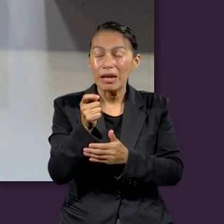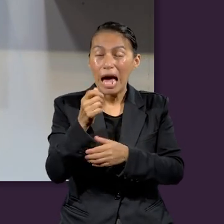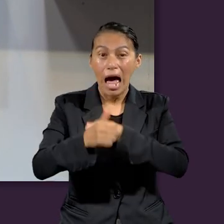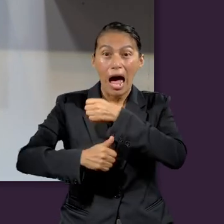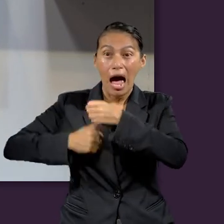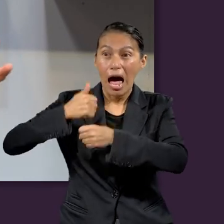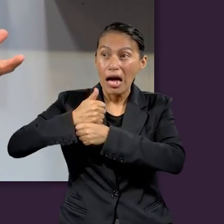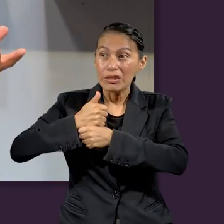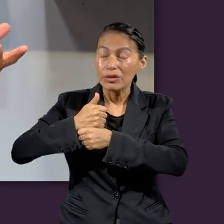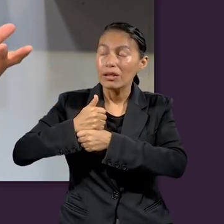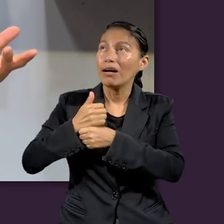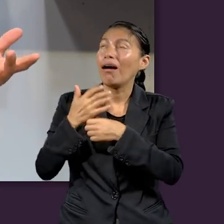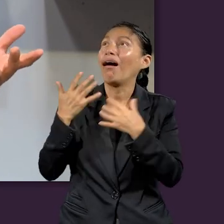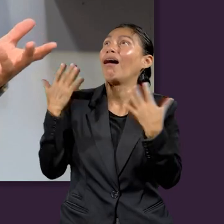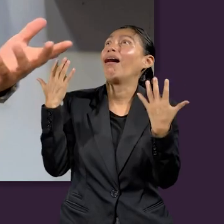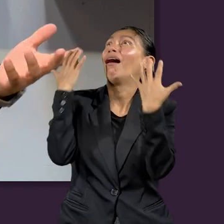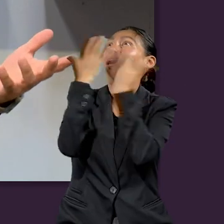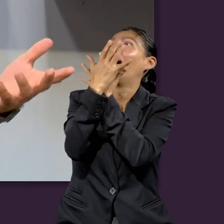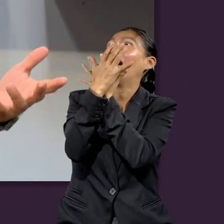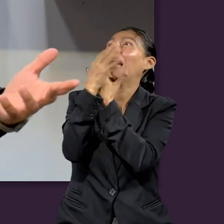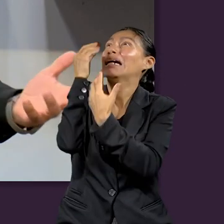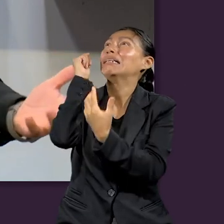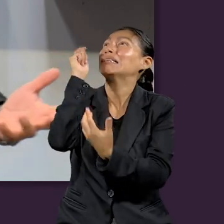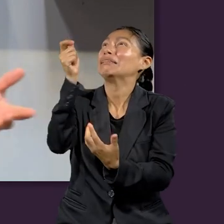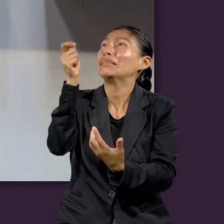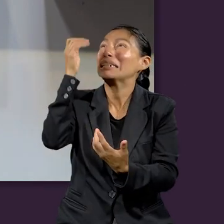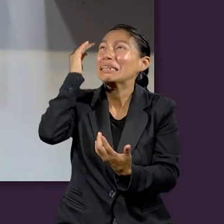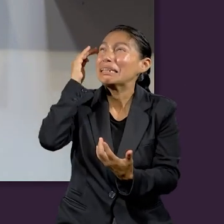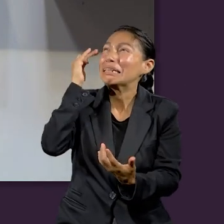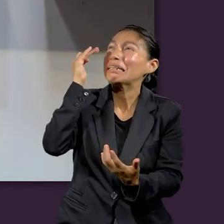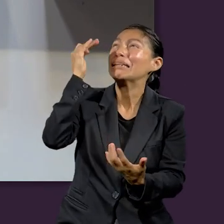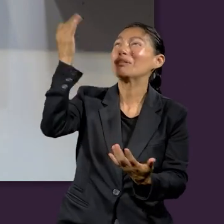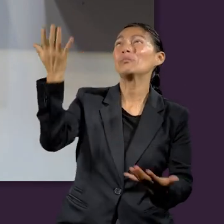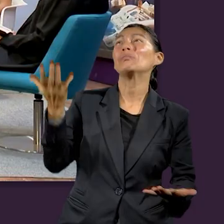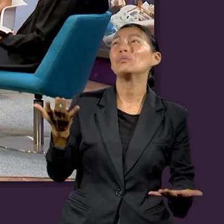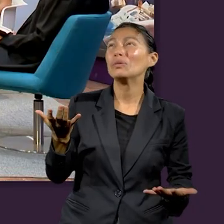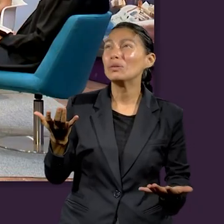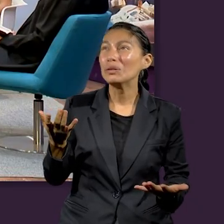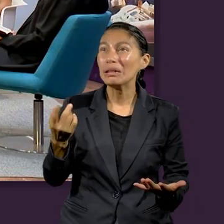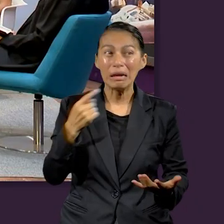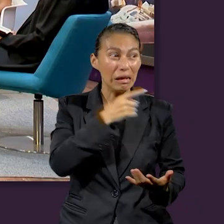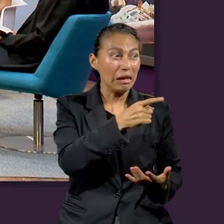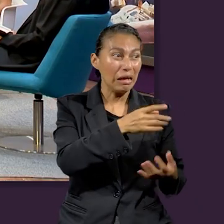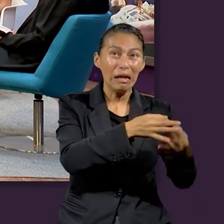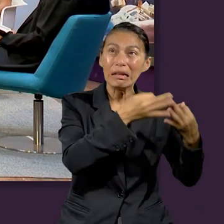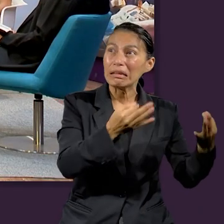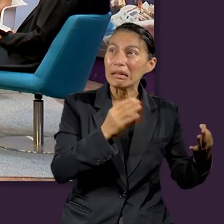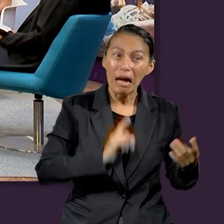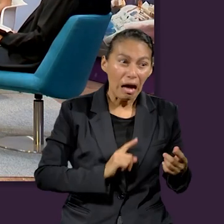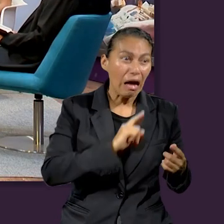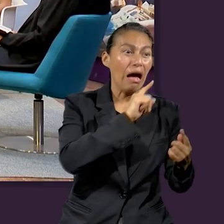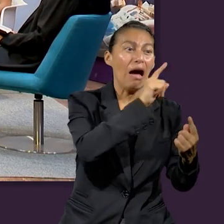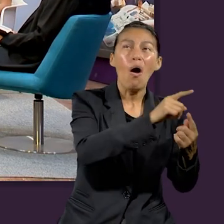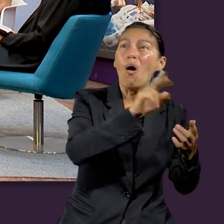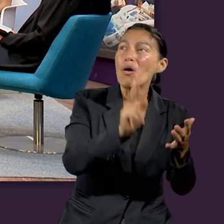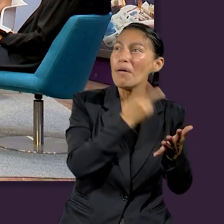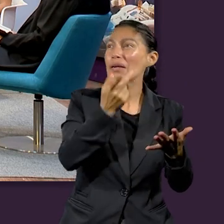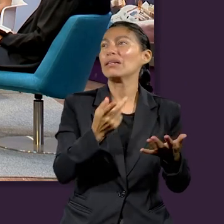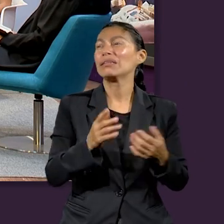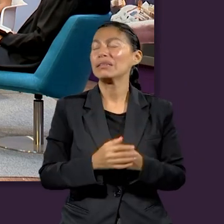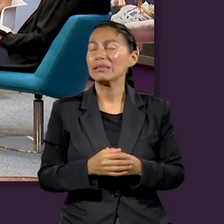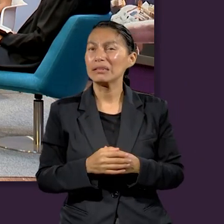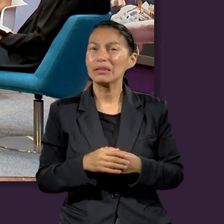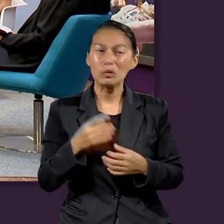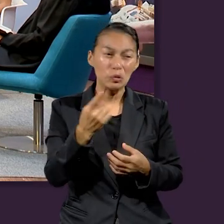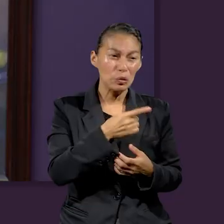puso así como que espérate, señor, pues es que hoy es mucho tiempo para regresar a nuestra tierra, a volver a ser el pueblo especial